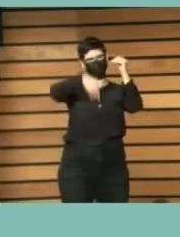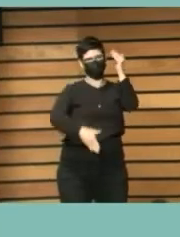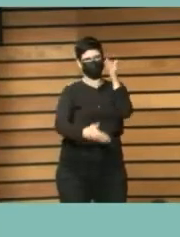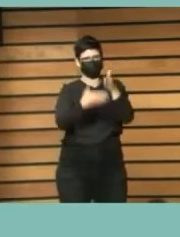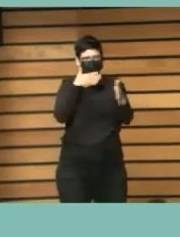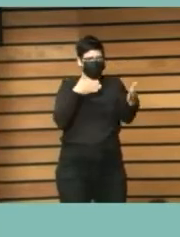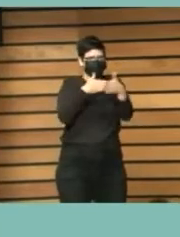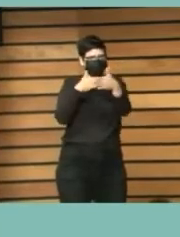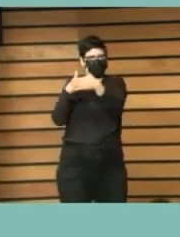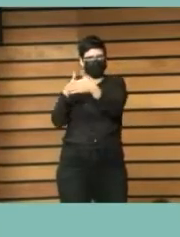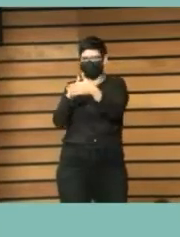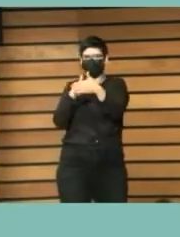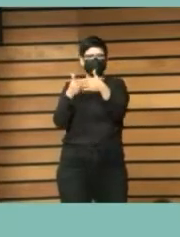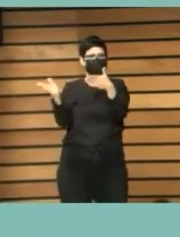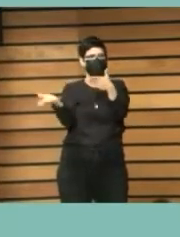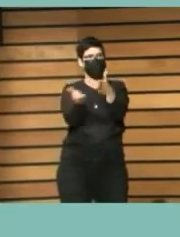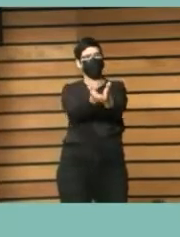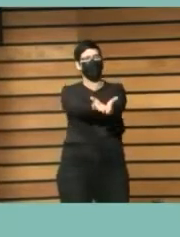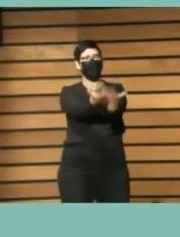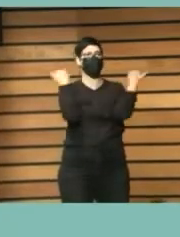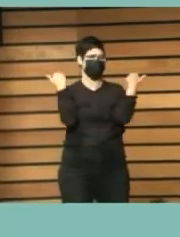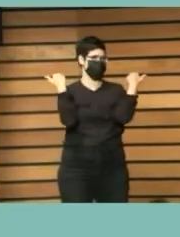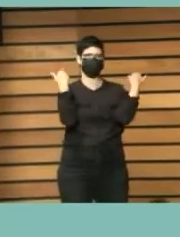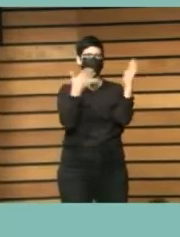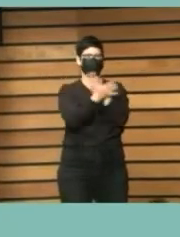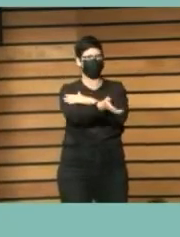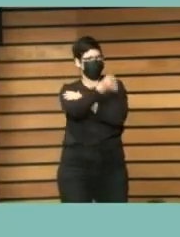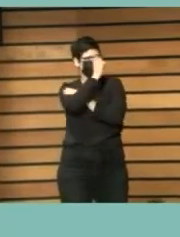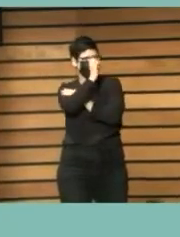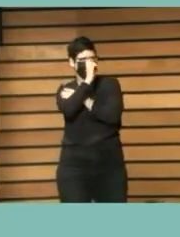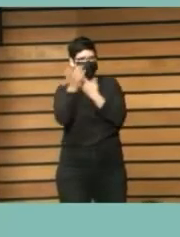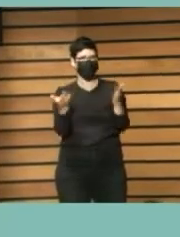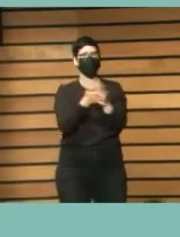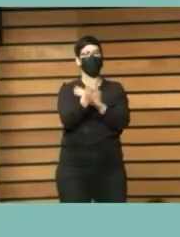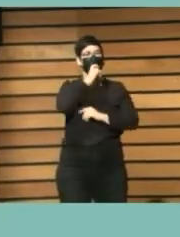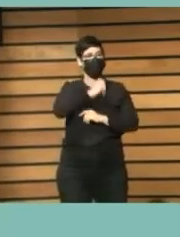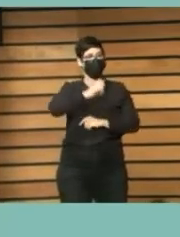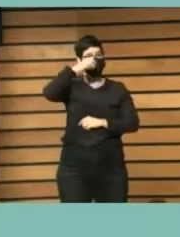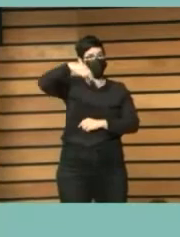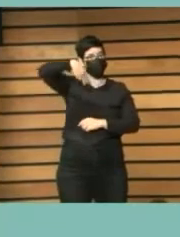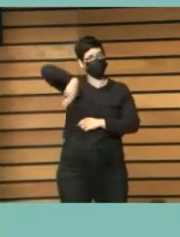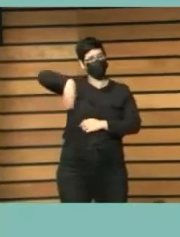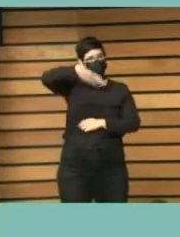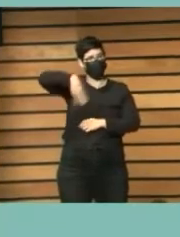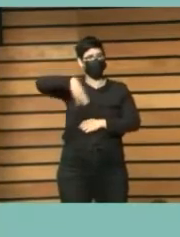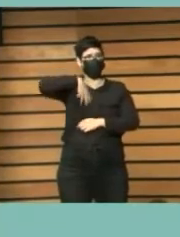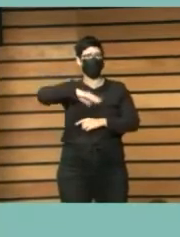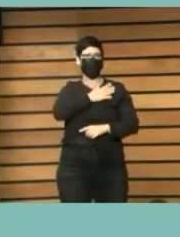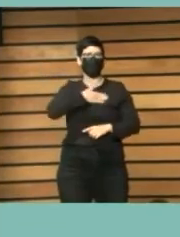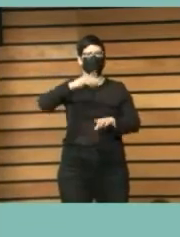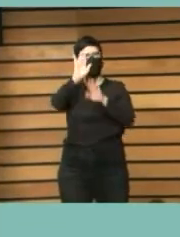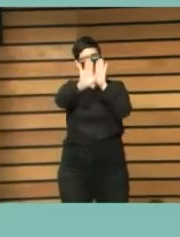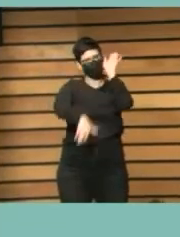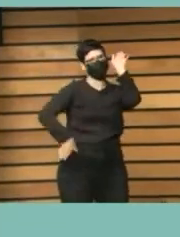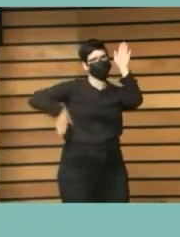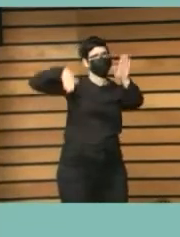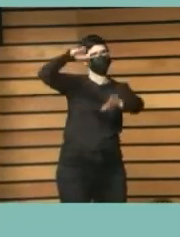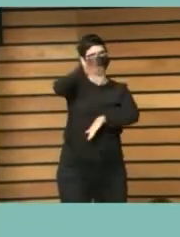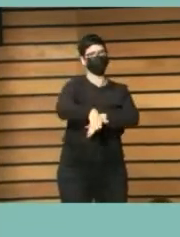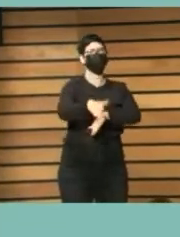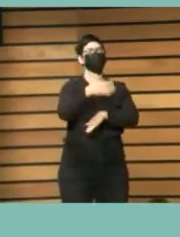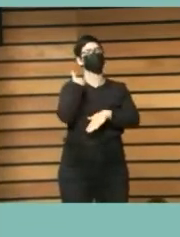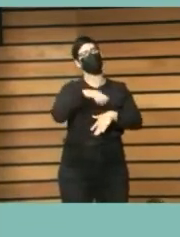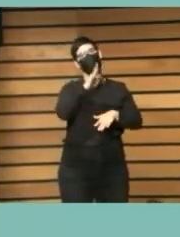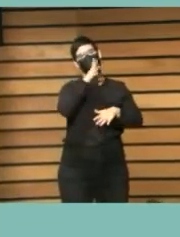percibíamos como obsoletas que en un solo intentábamos superar y ahora la agenda nos brindaba un marco muy propicio para ello